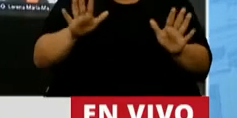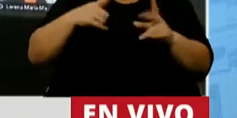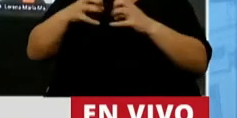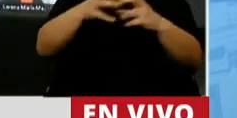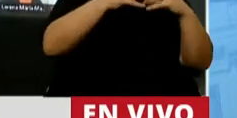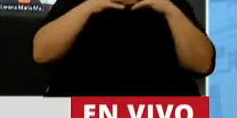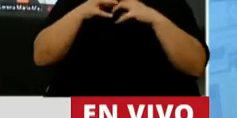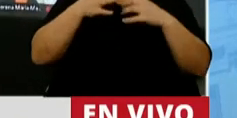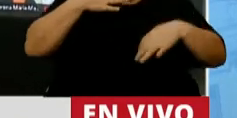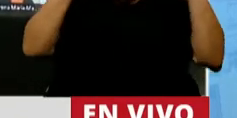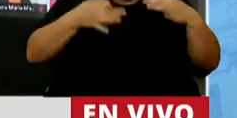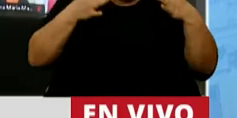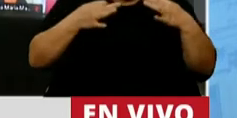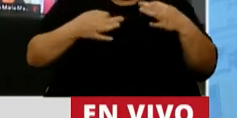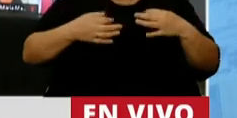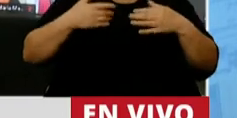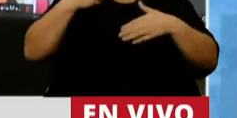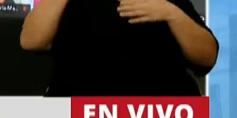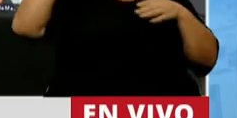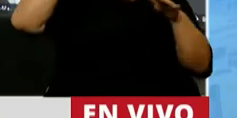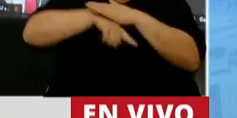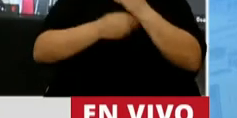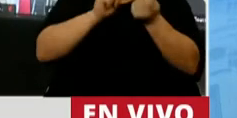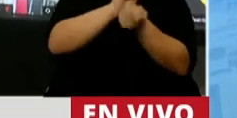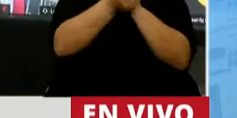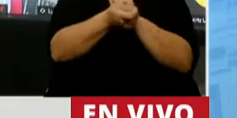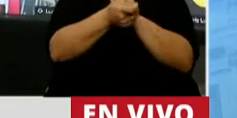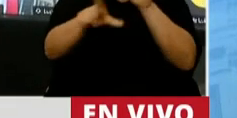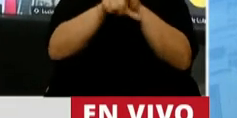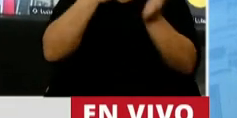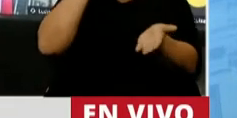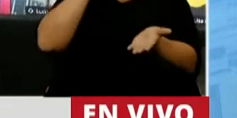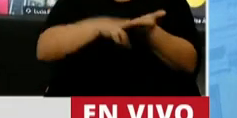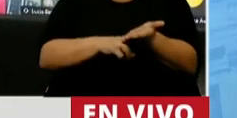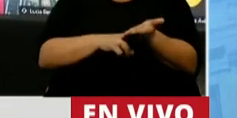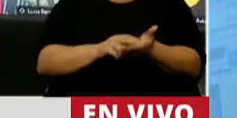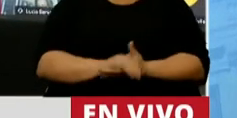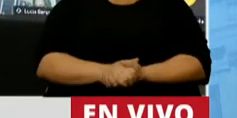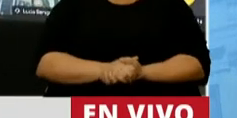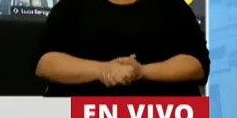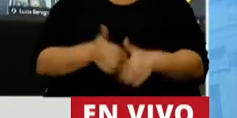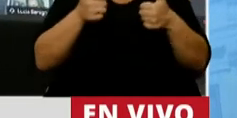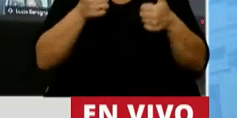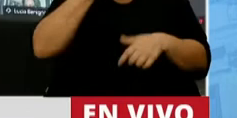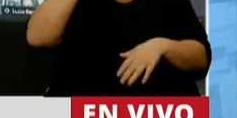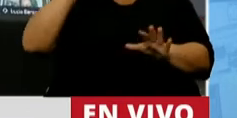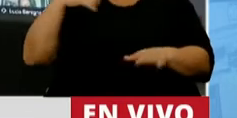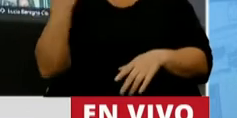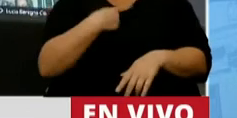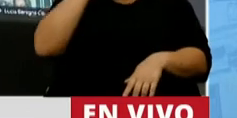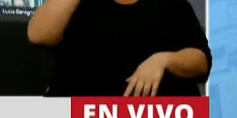discutir realmente y en forma profunda una reforma tributaria? ¿Qué bueno sería si nos